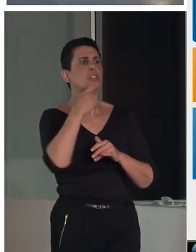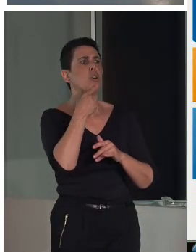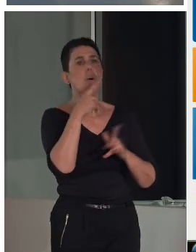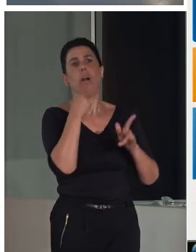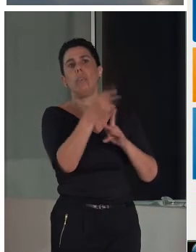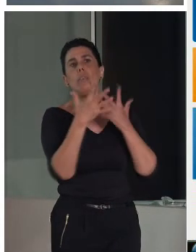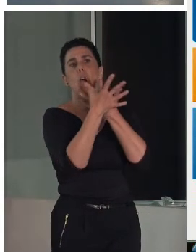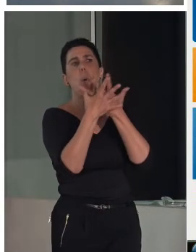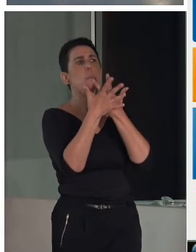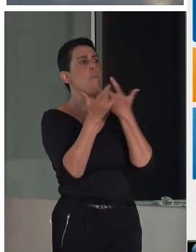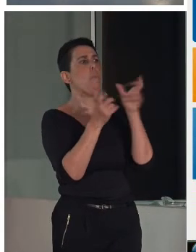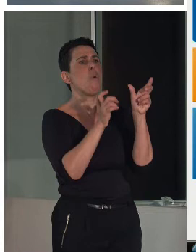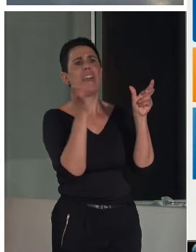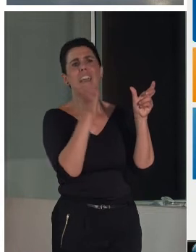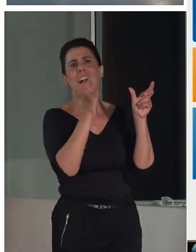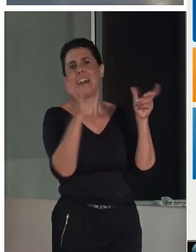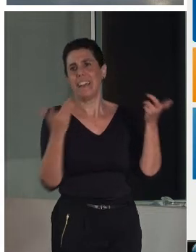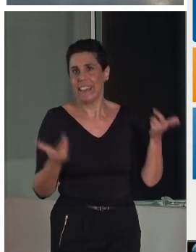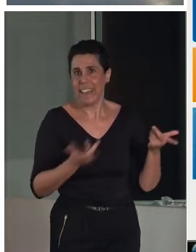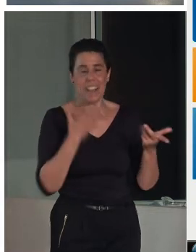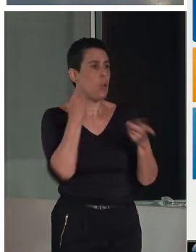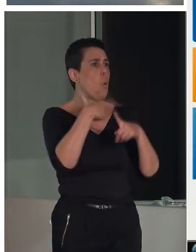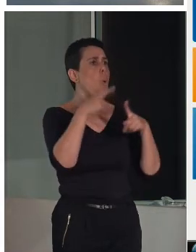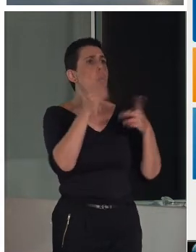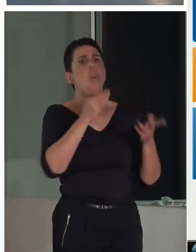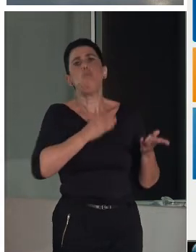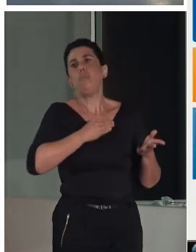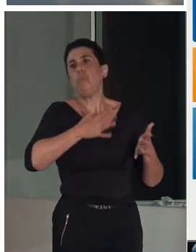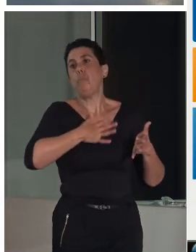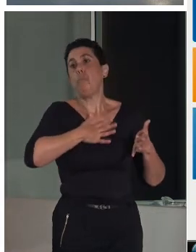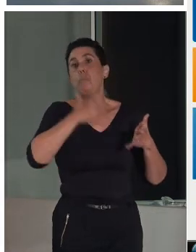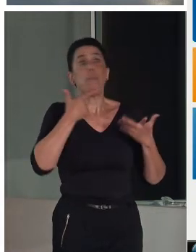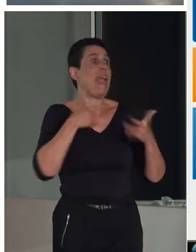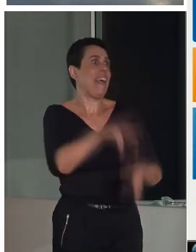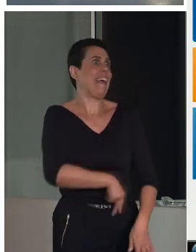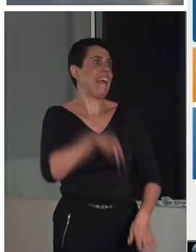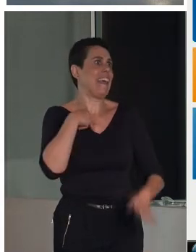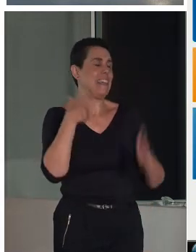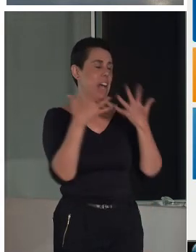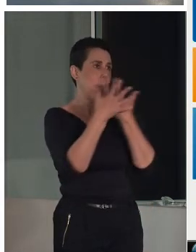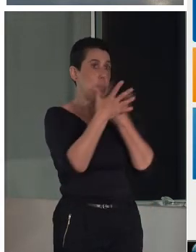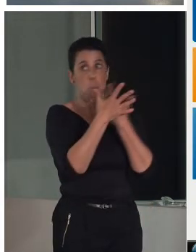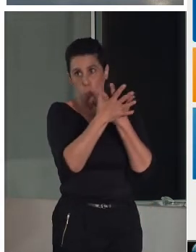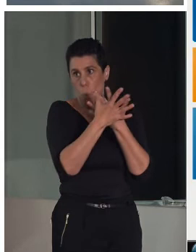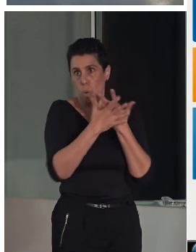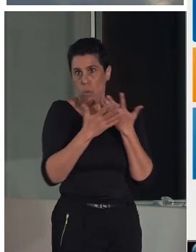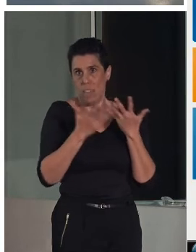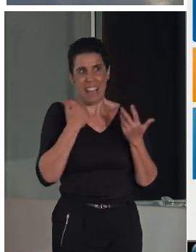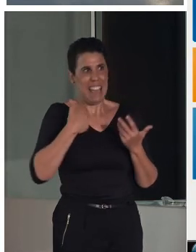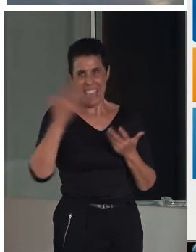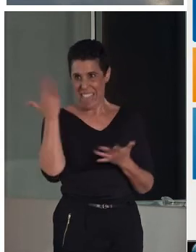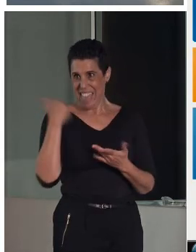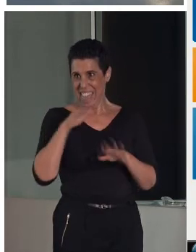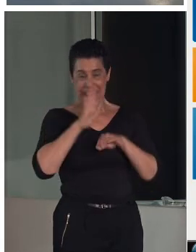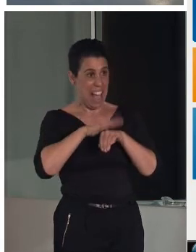nos habla de un bien en serie, que es el mudéjar en general. Además, estos días, bueno, como vine ya el martes,